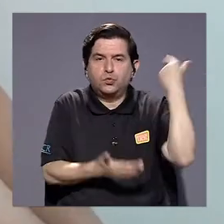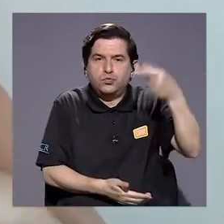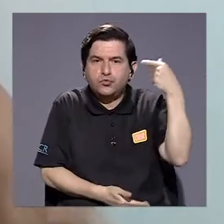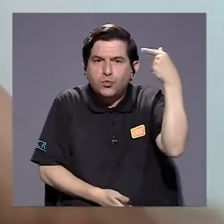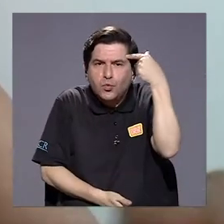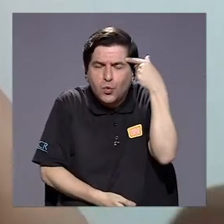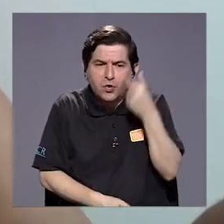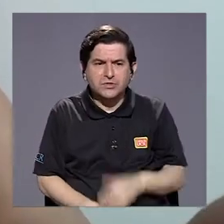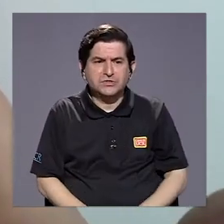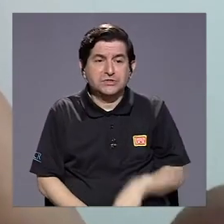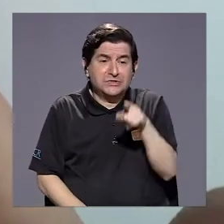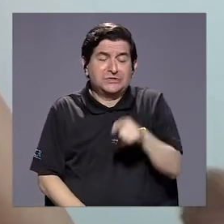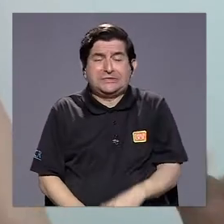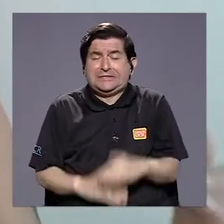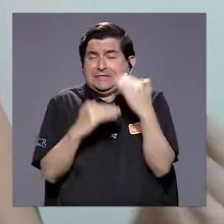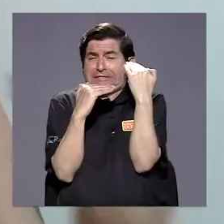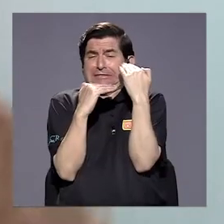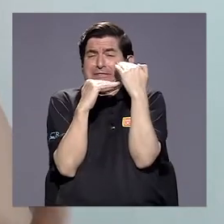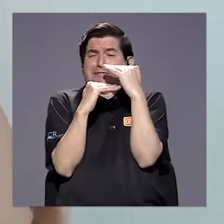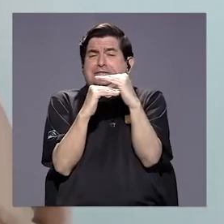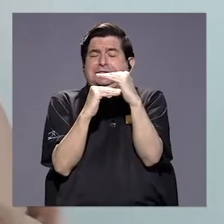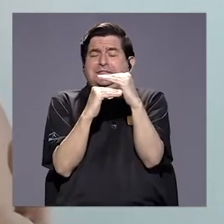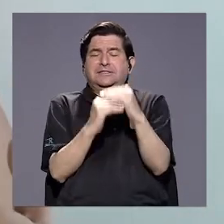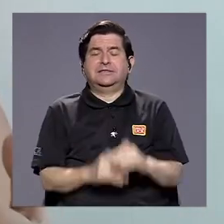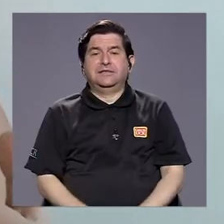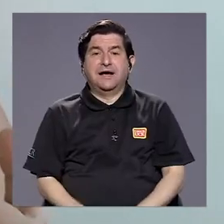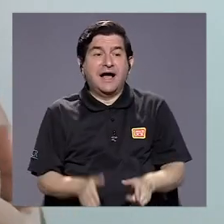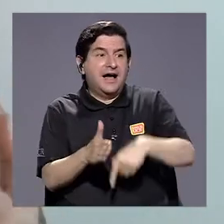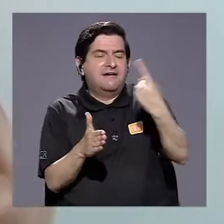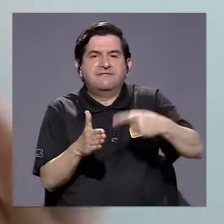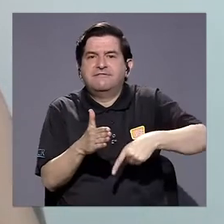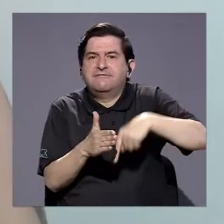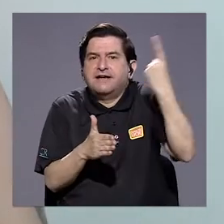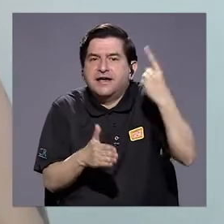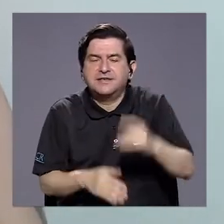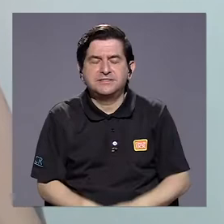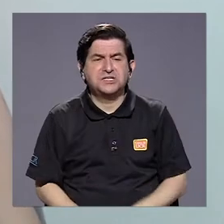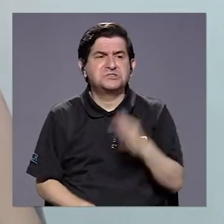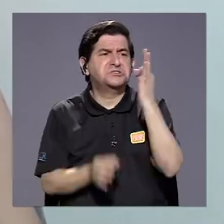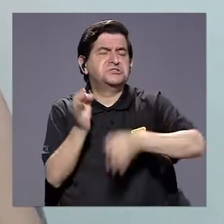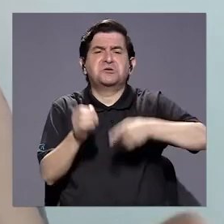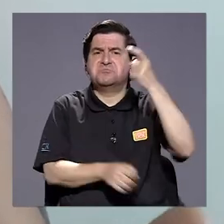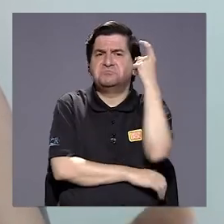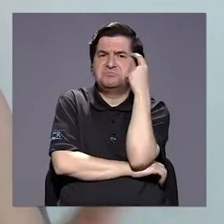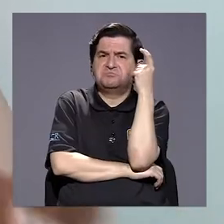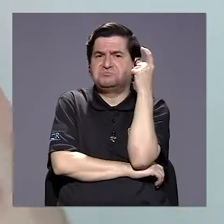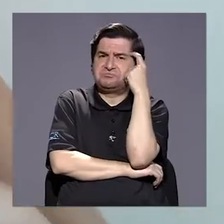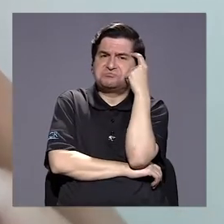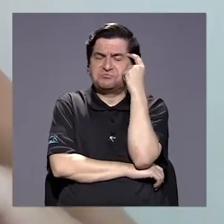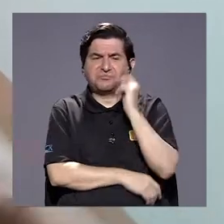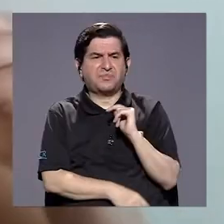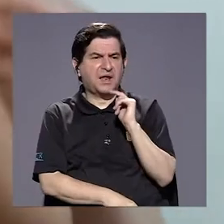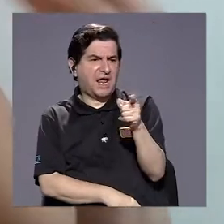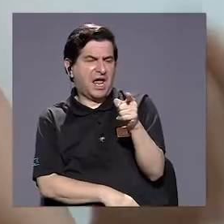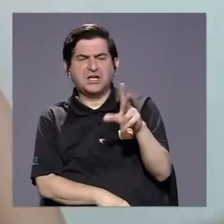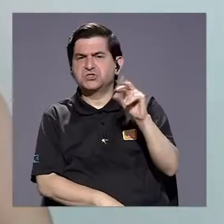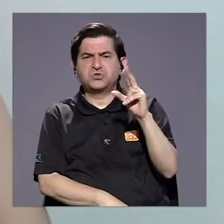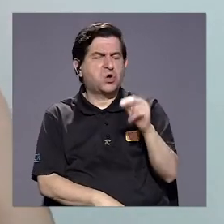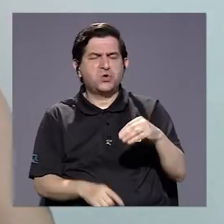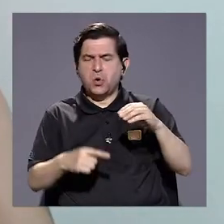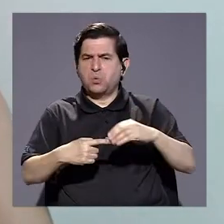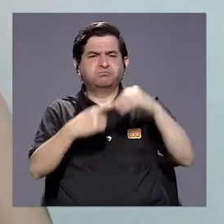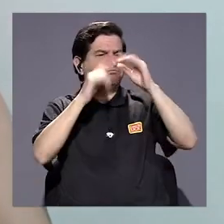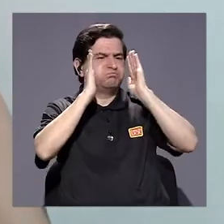Estado están estirados al límite, a veces es sencillo pensar que esto no es tan